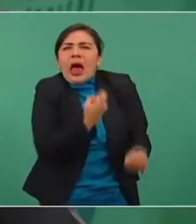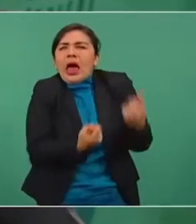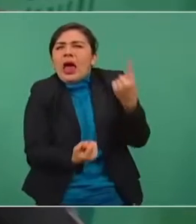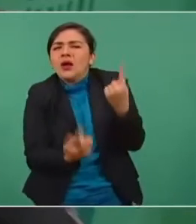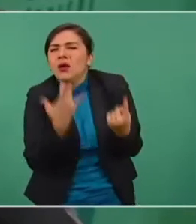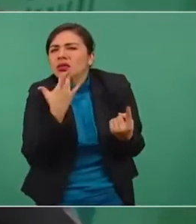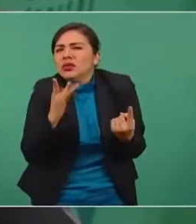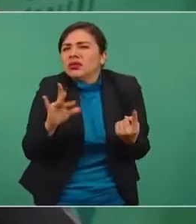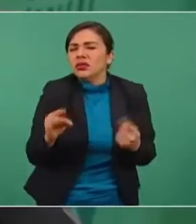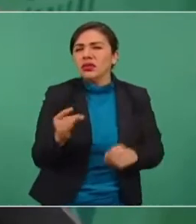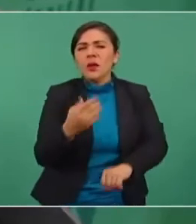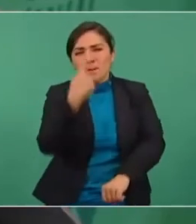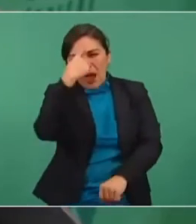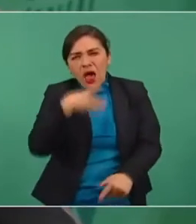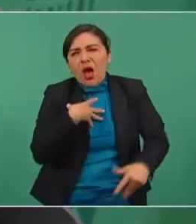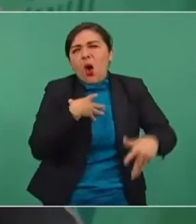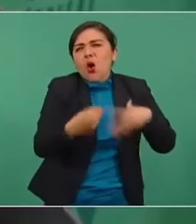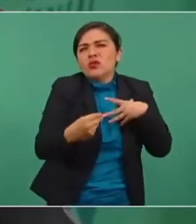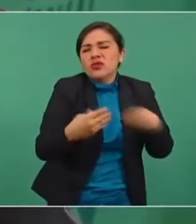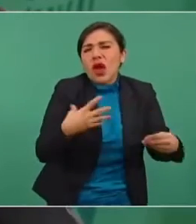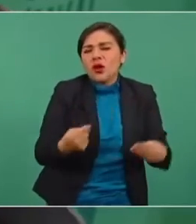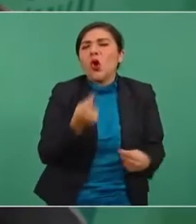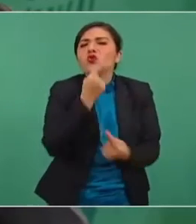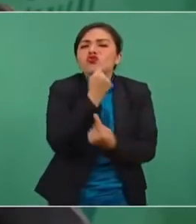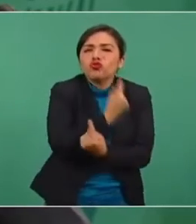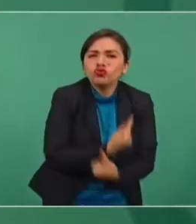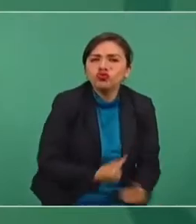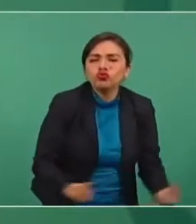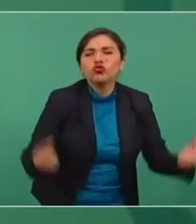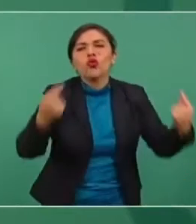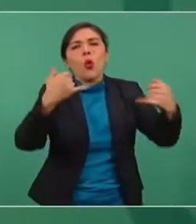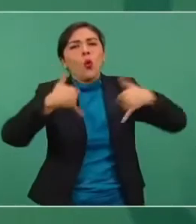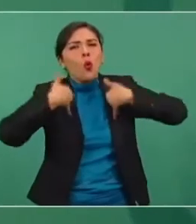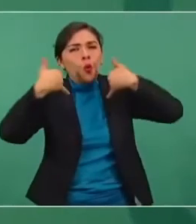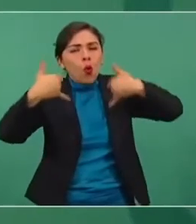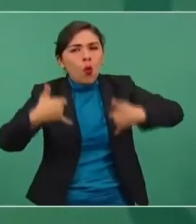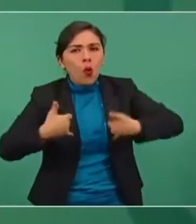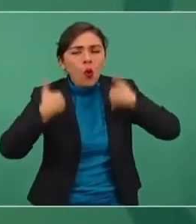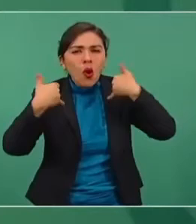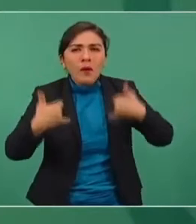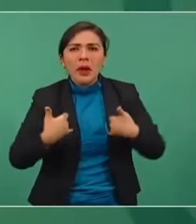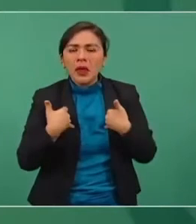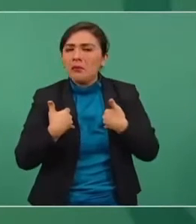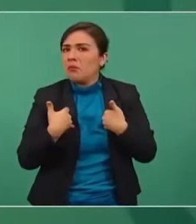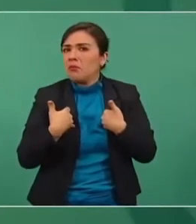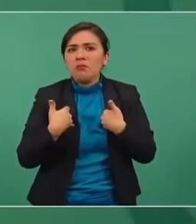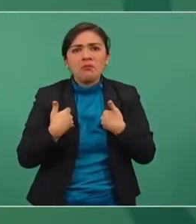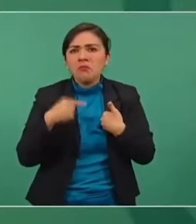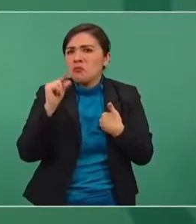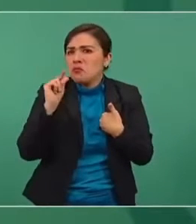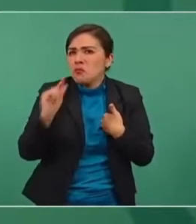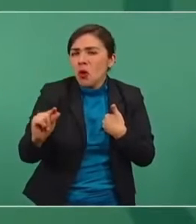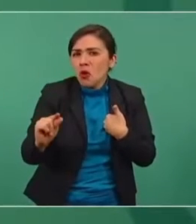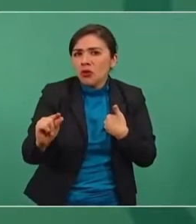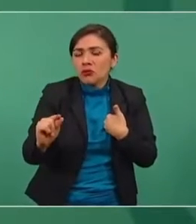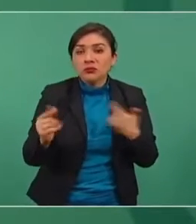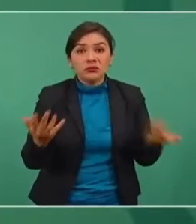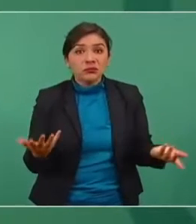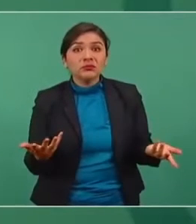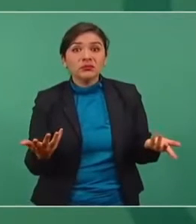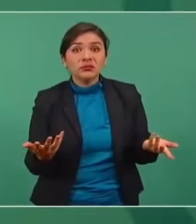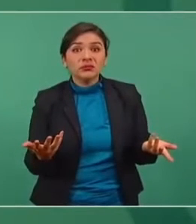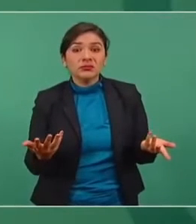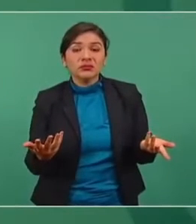de niñas, de niños, de adolescentes, y tenemos que